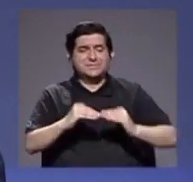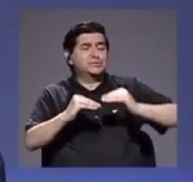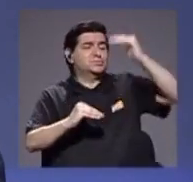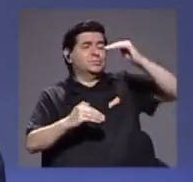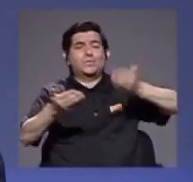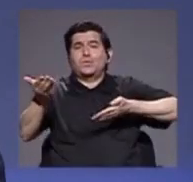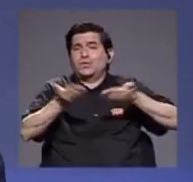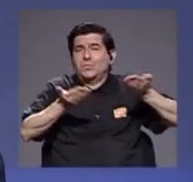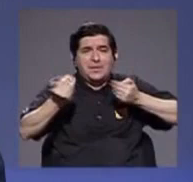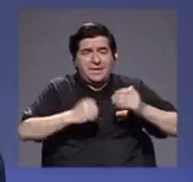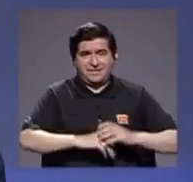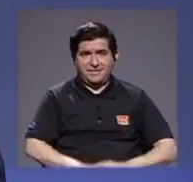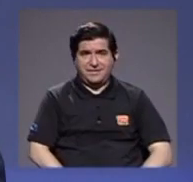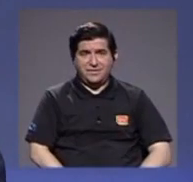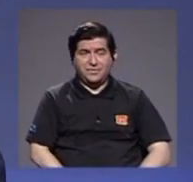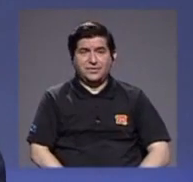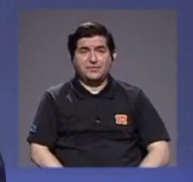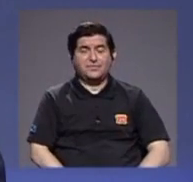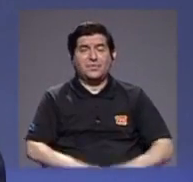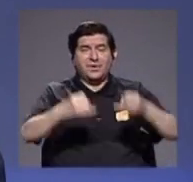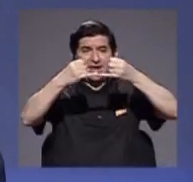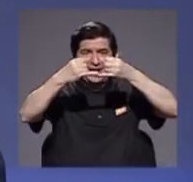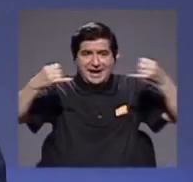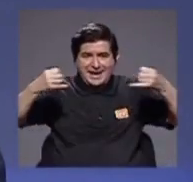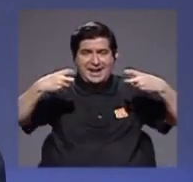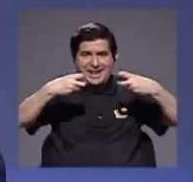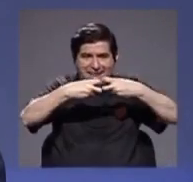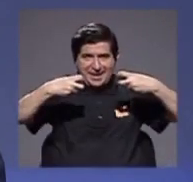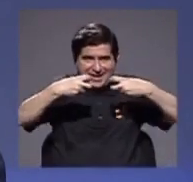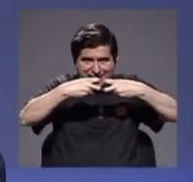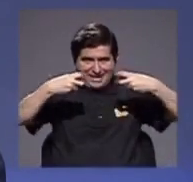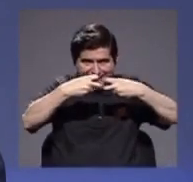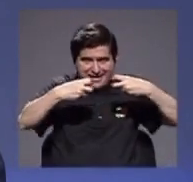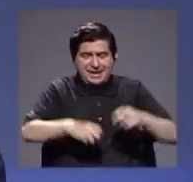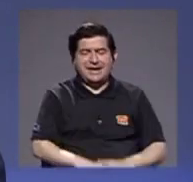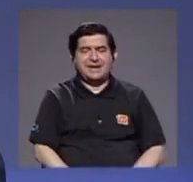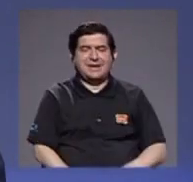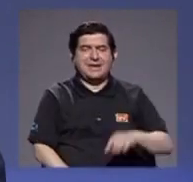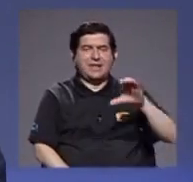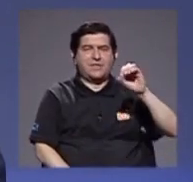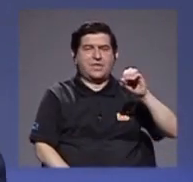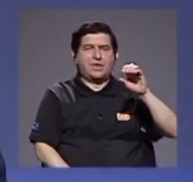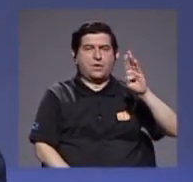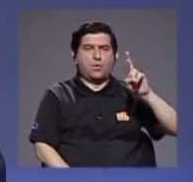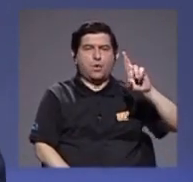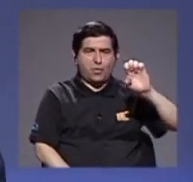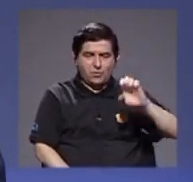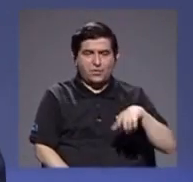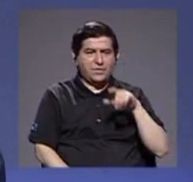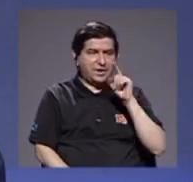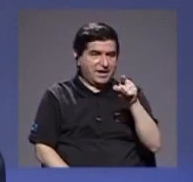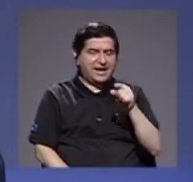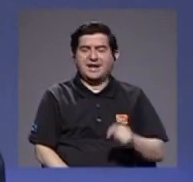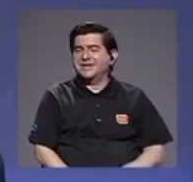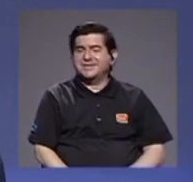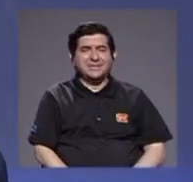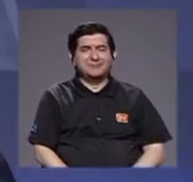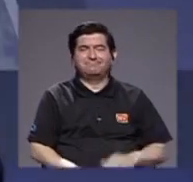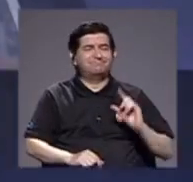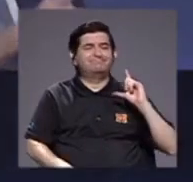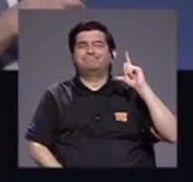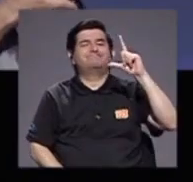porque los cables, el cobre, que es la manera en que él sencillamente no llega. Pero,